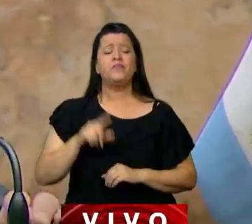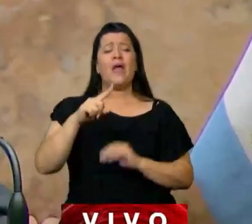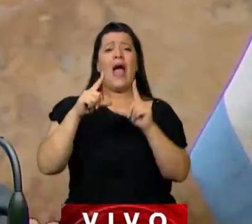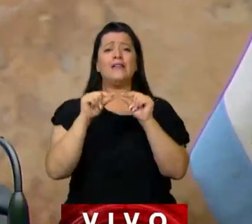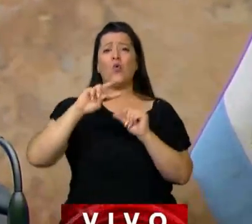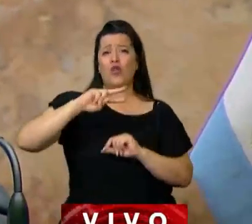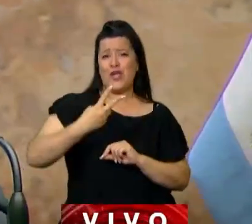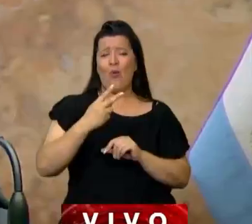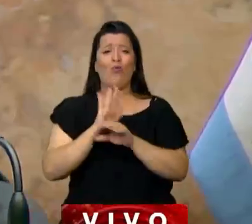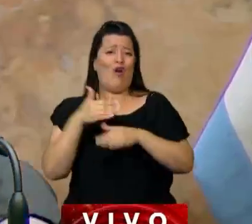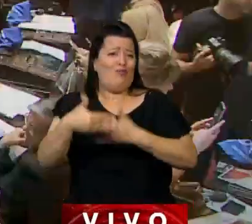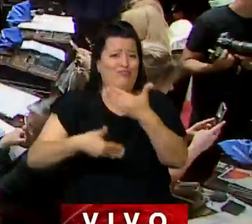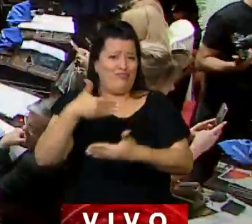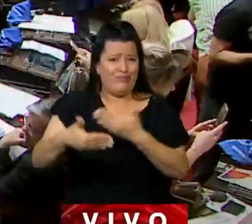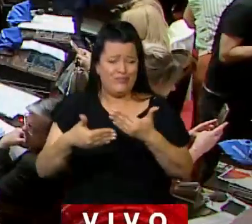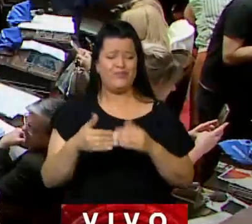segundo es de forma.